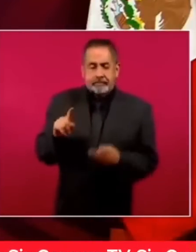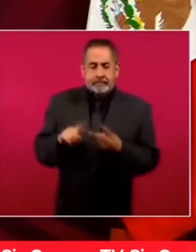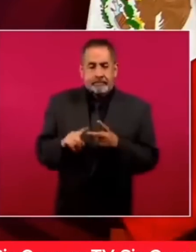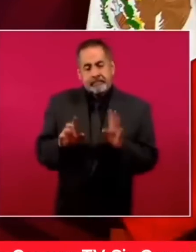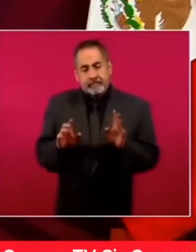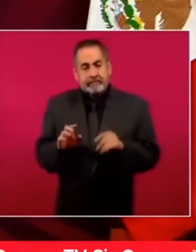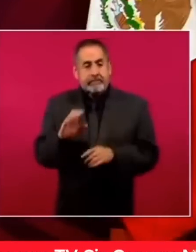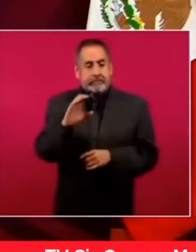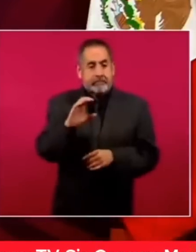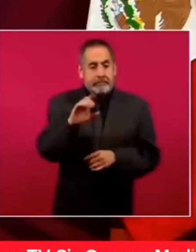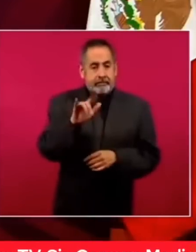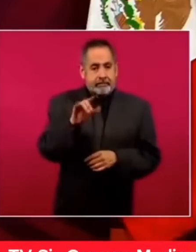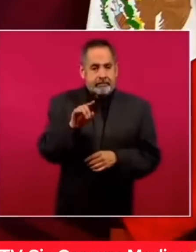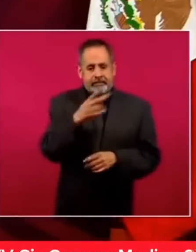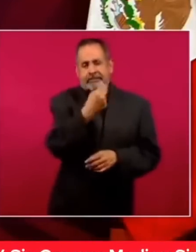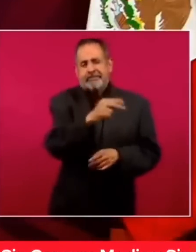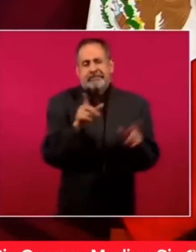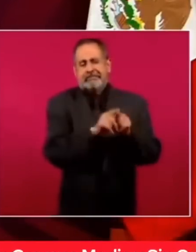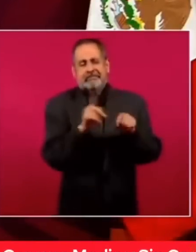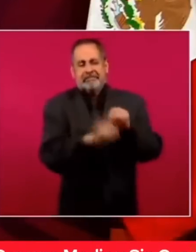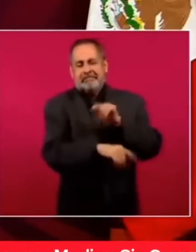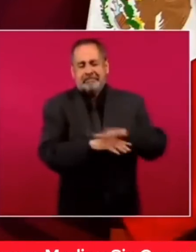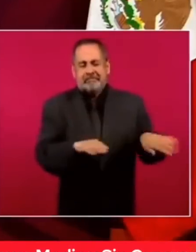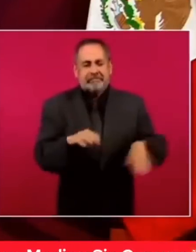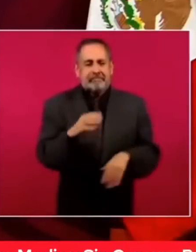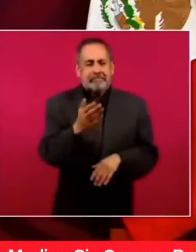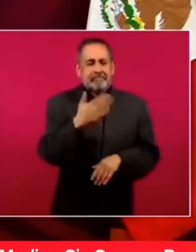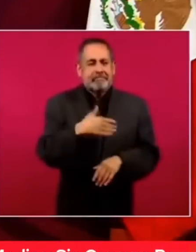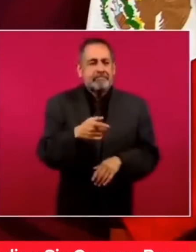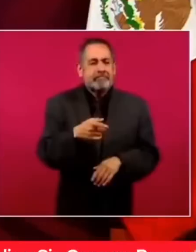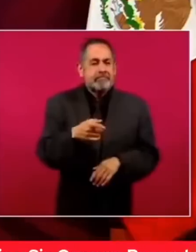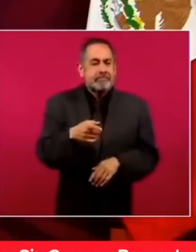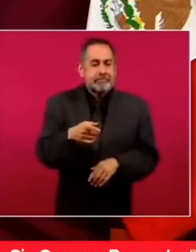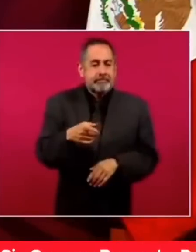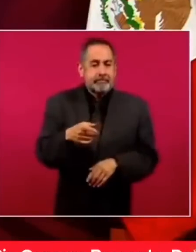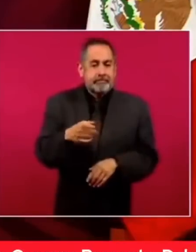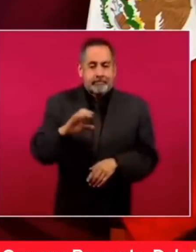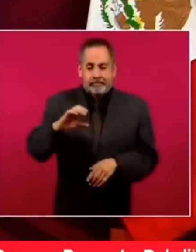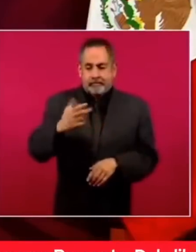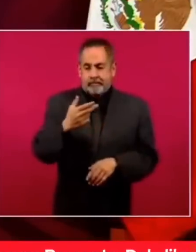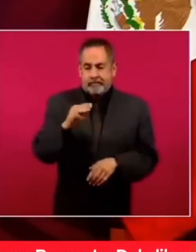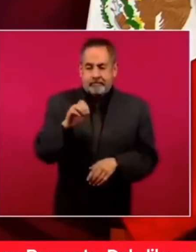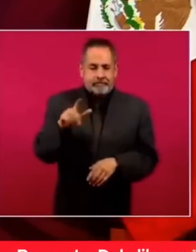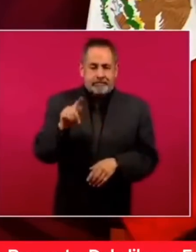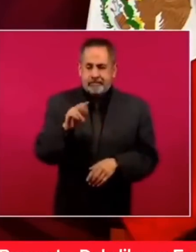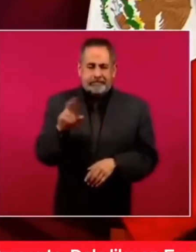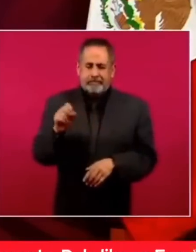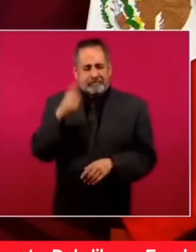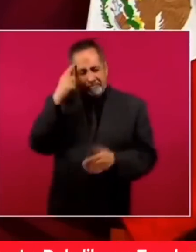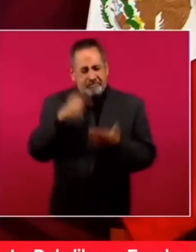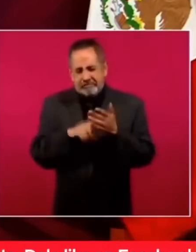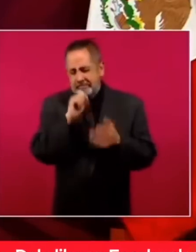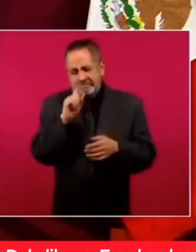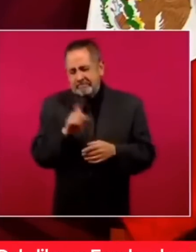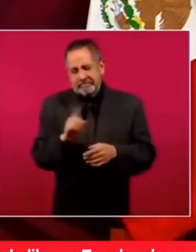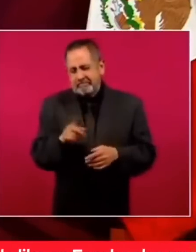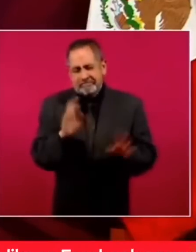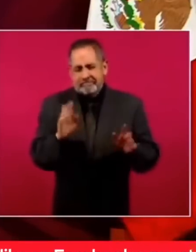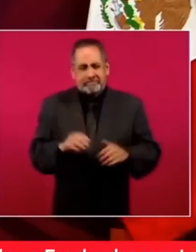X, dijimos que no íbamos a hablar de él, este Chumel Torres, no, no, creo,